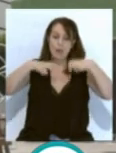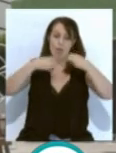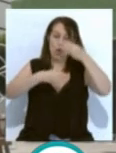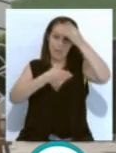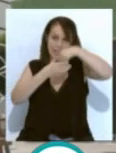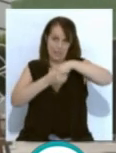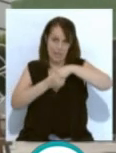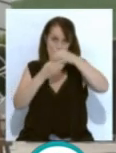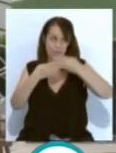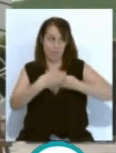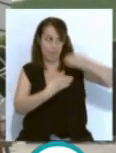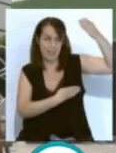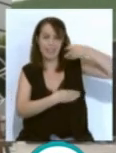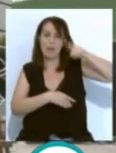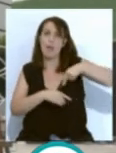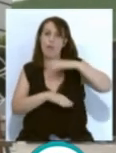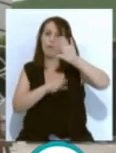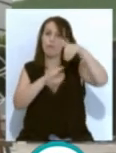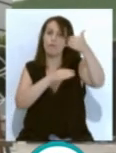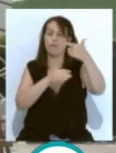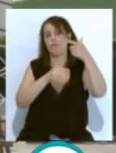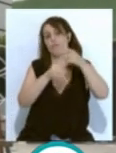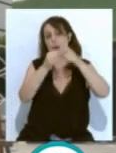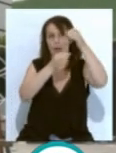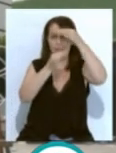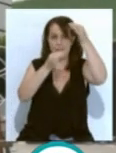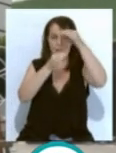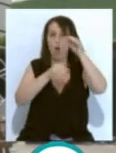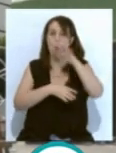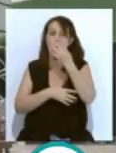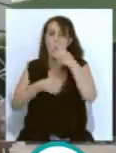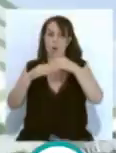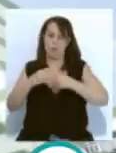interiores y la de los parámetros exteriores en el caso de cuatro de los bloques.